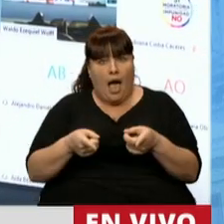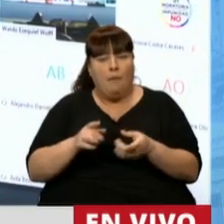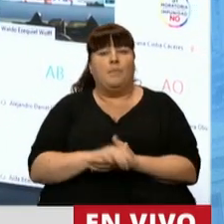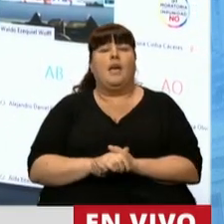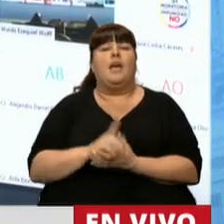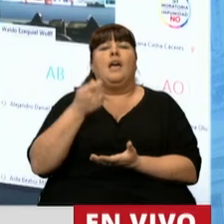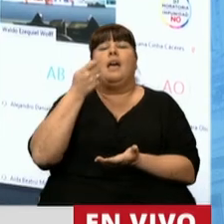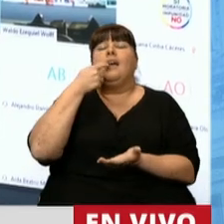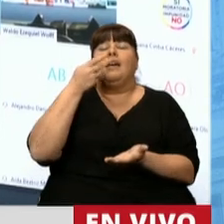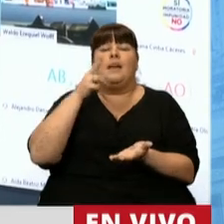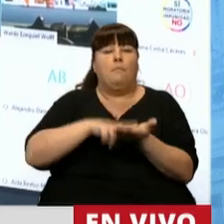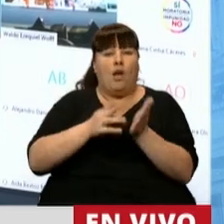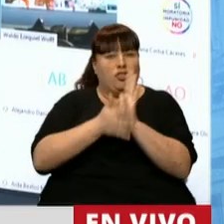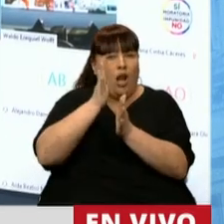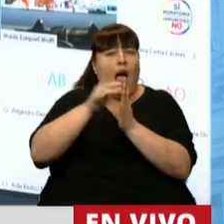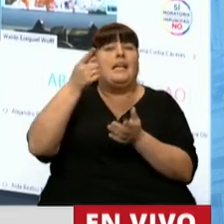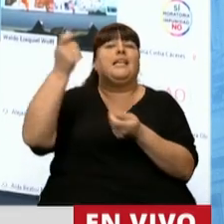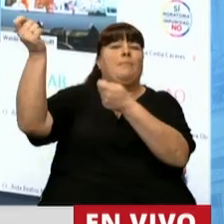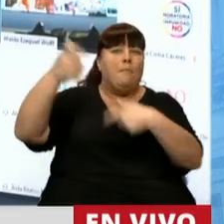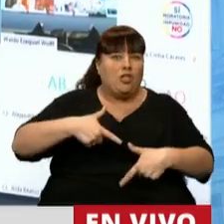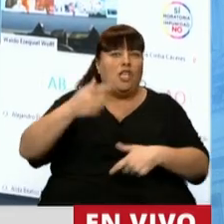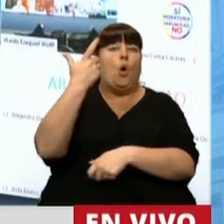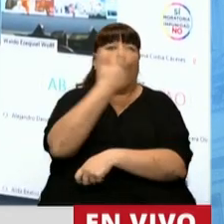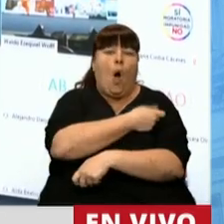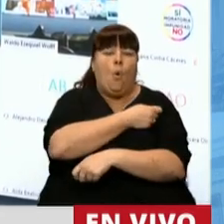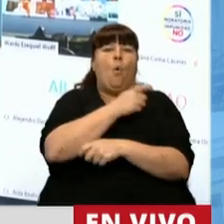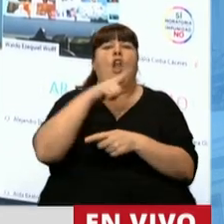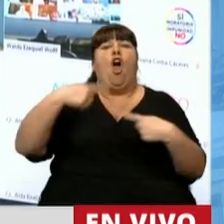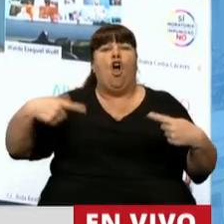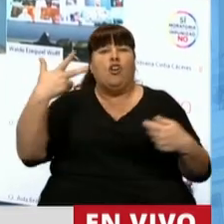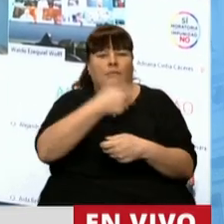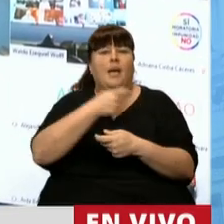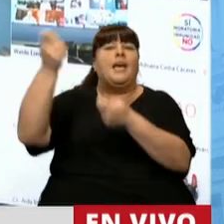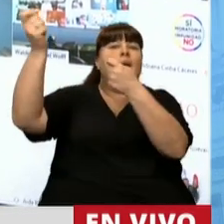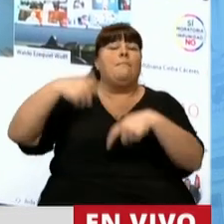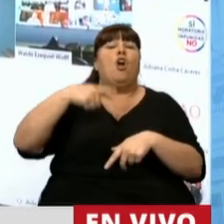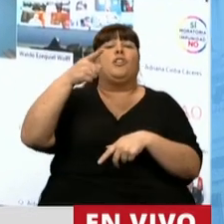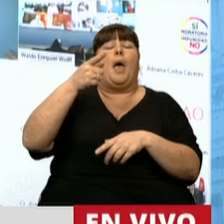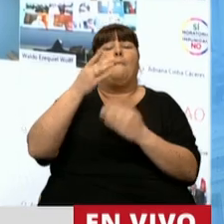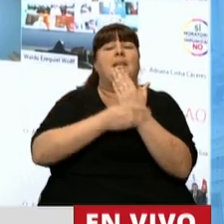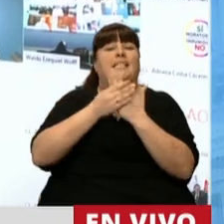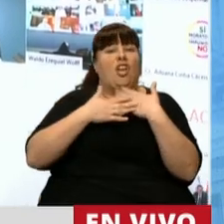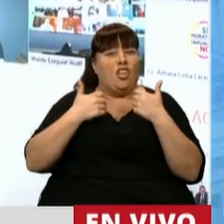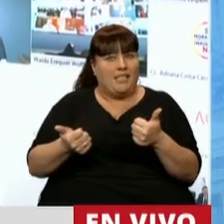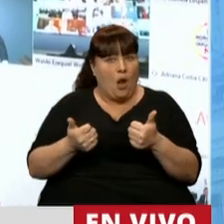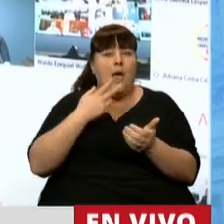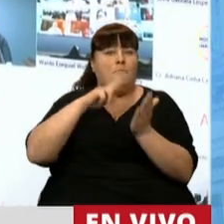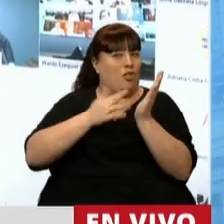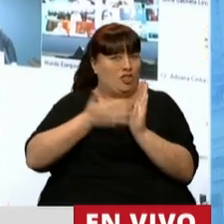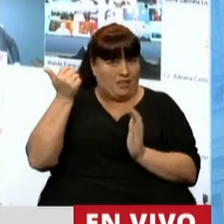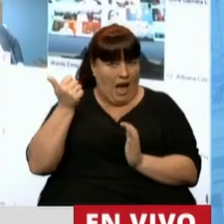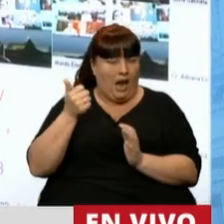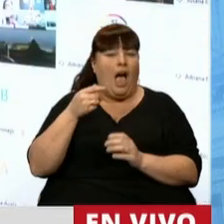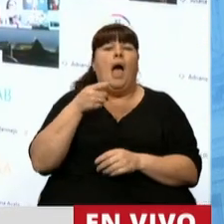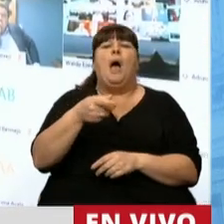eximir de impuestos y derechos de importación a las vacunas y descartables importados por el Ministerio de Salud que